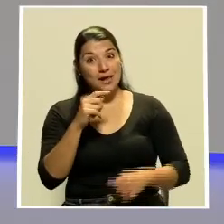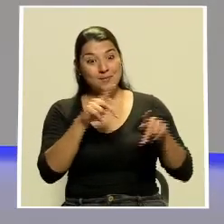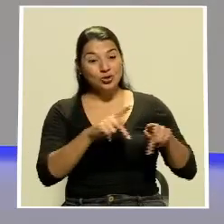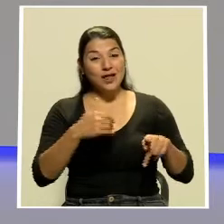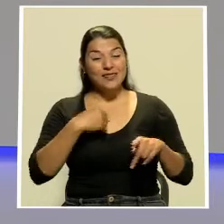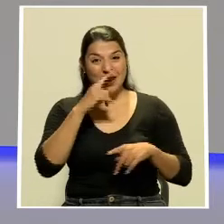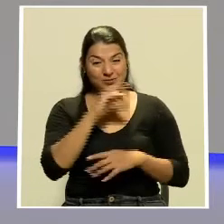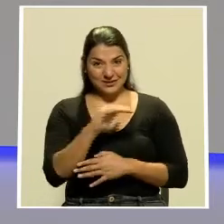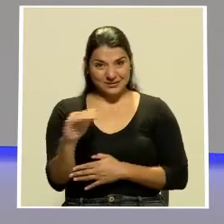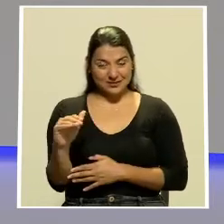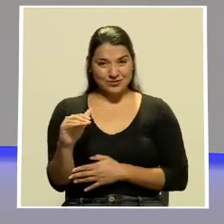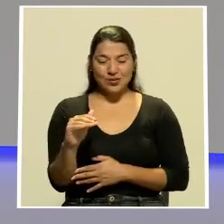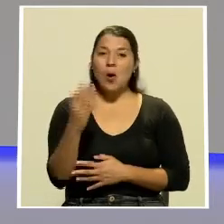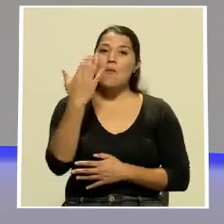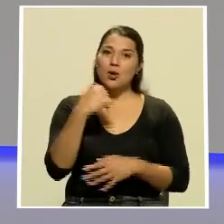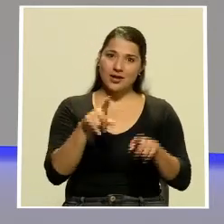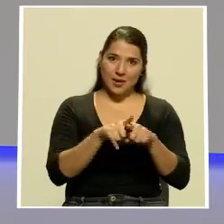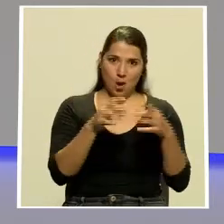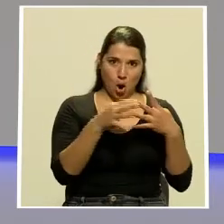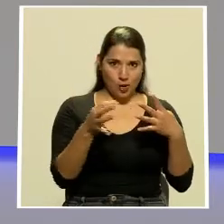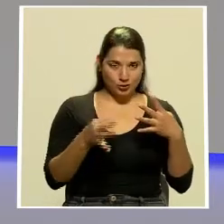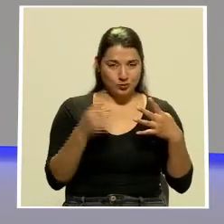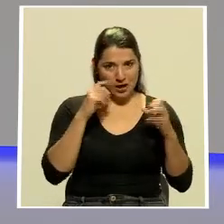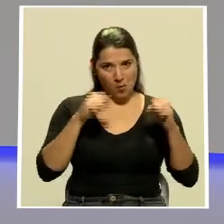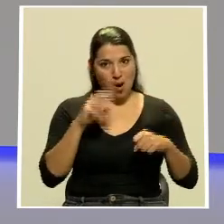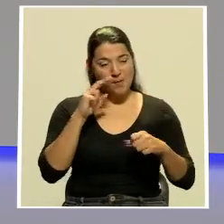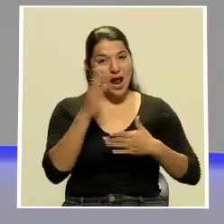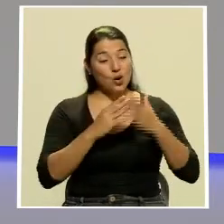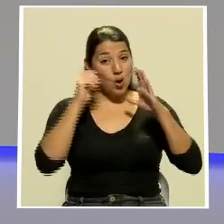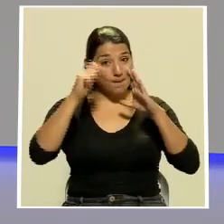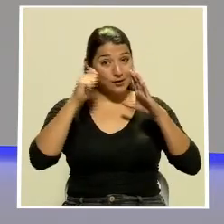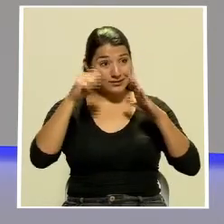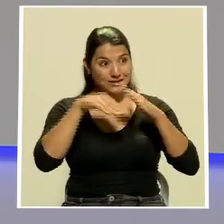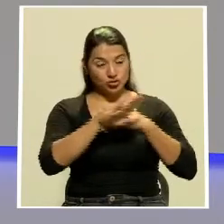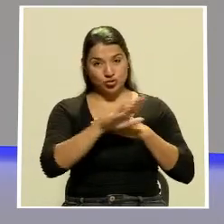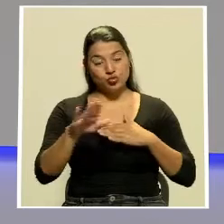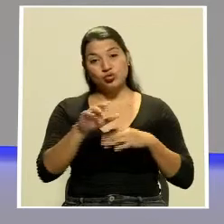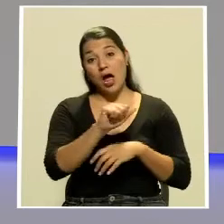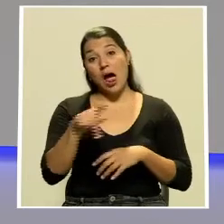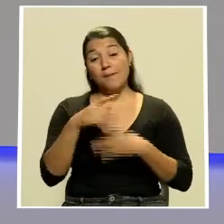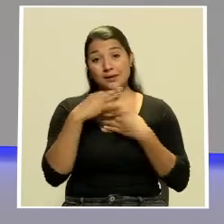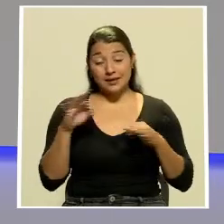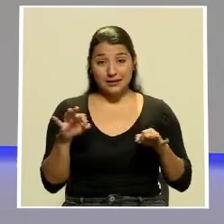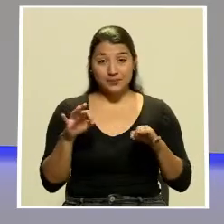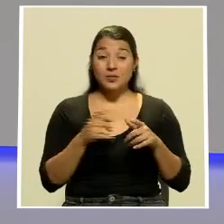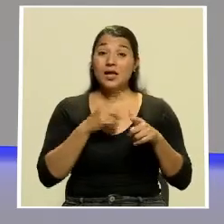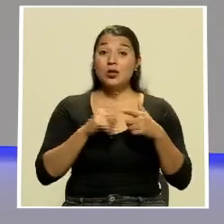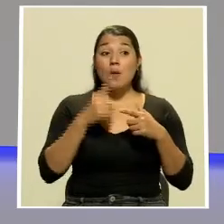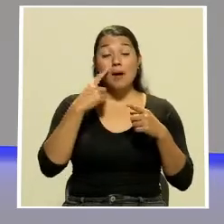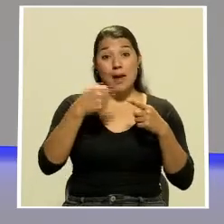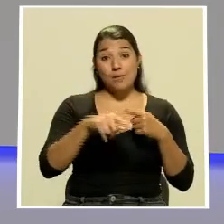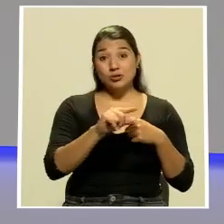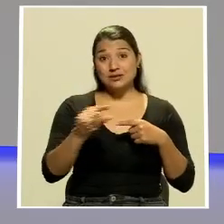porque hay también opciones para que puedan ver algunas películas en sus plataformas gratuitas así que para la próxima